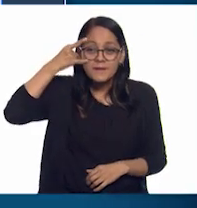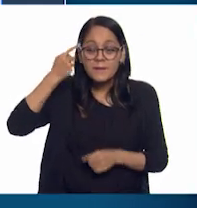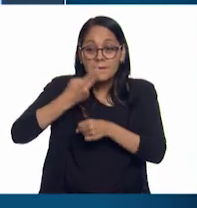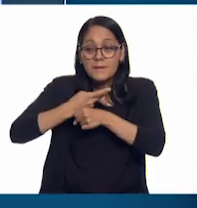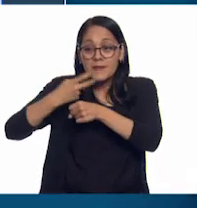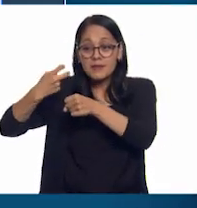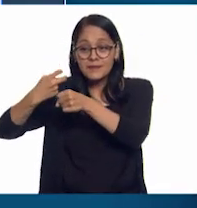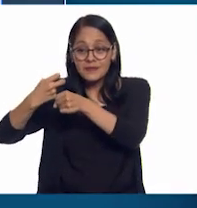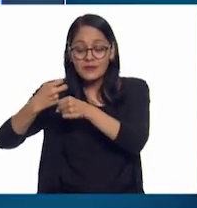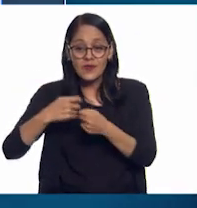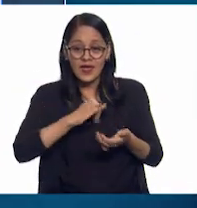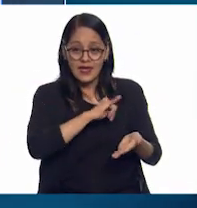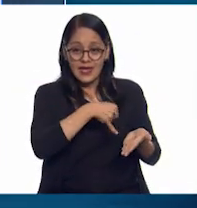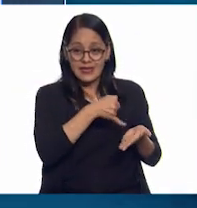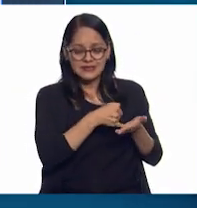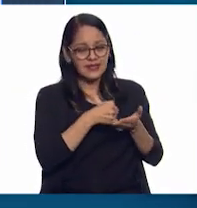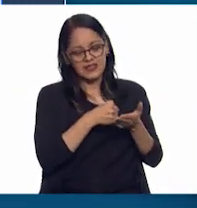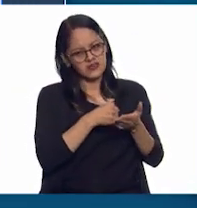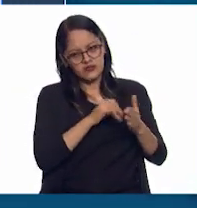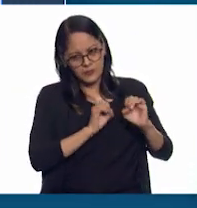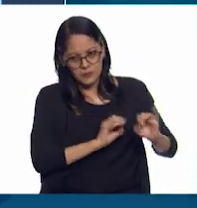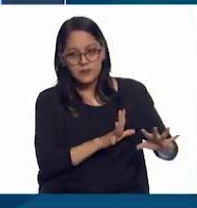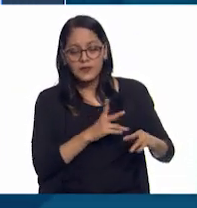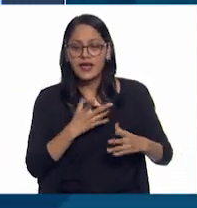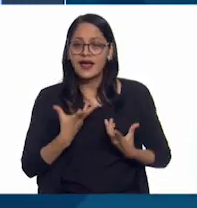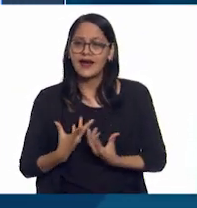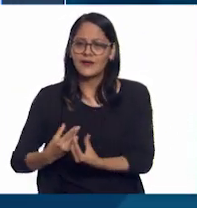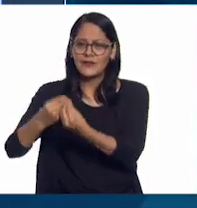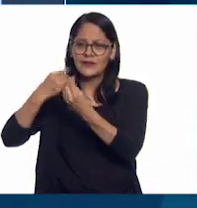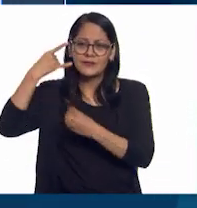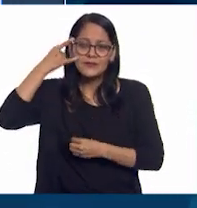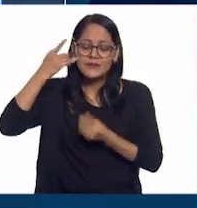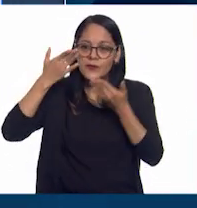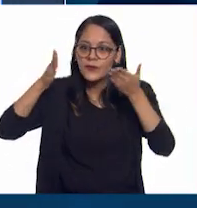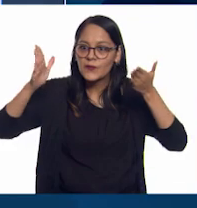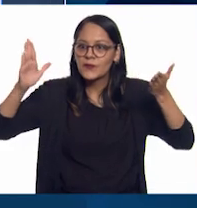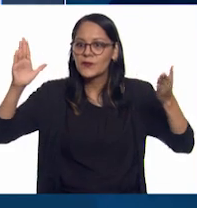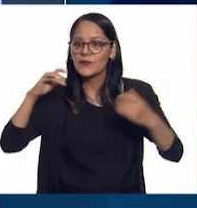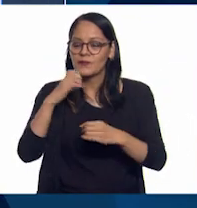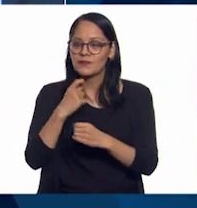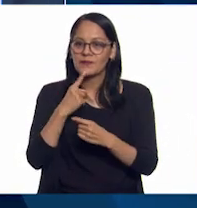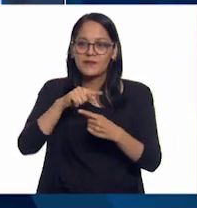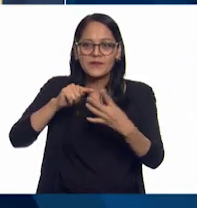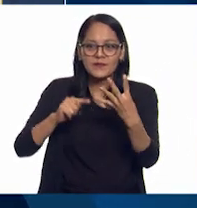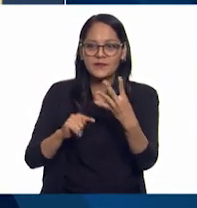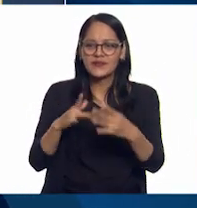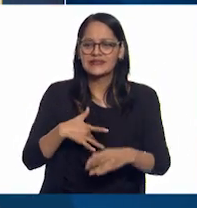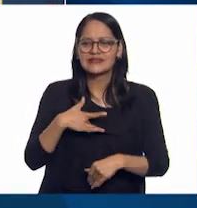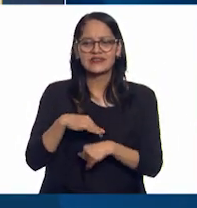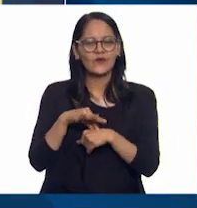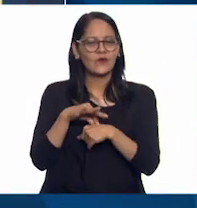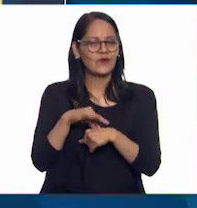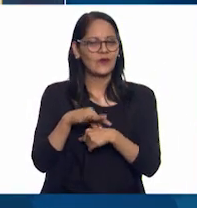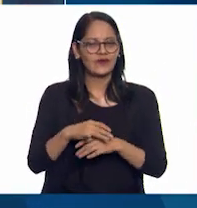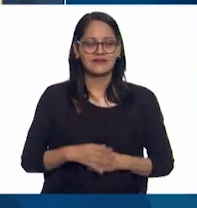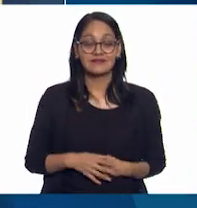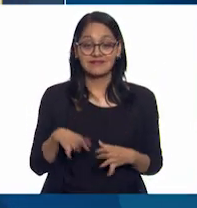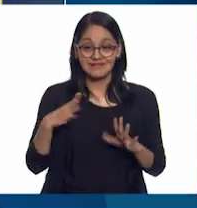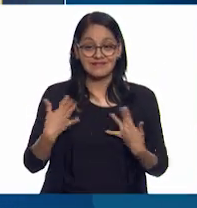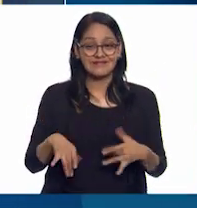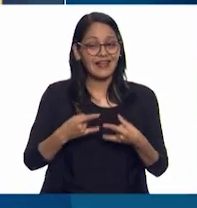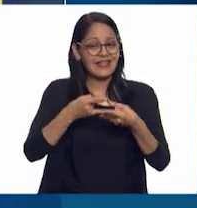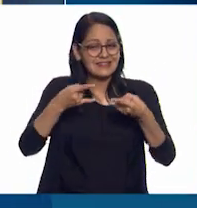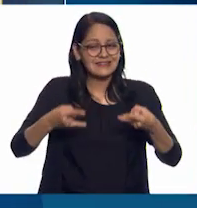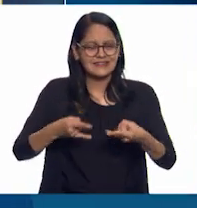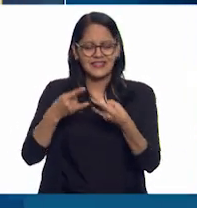mi nido en esa isla todas las aventuras que viviría. He vivido tantas,